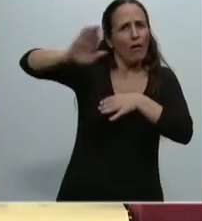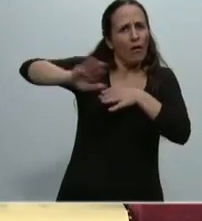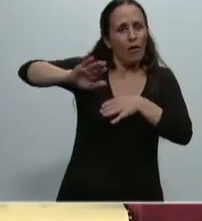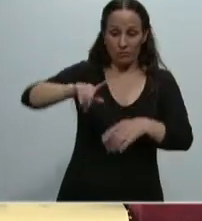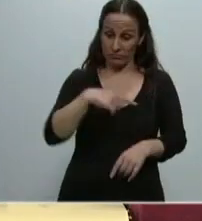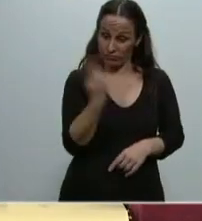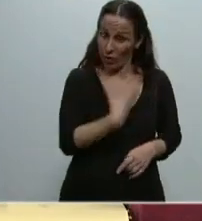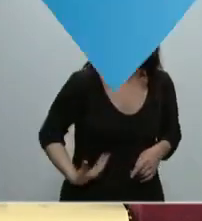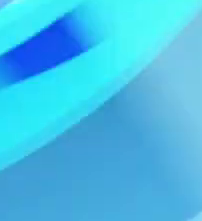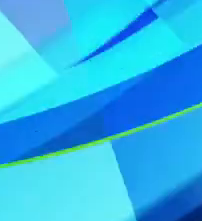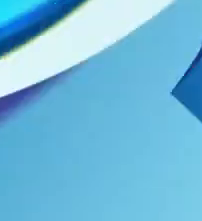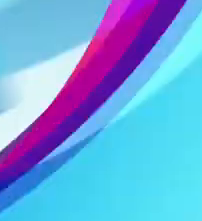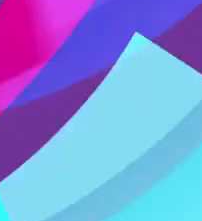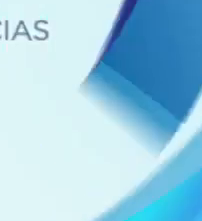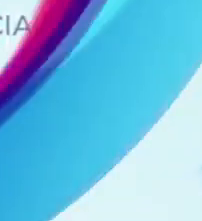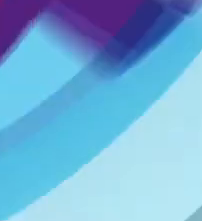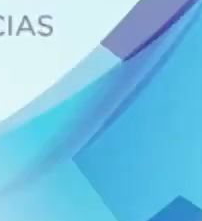pagando esa deuda